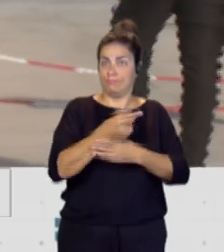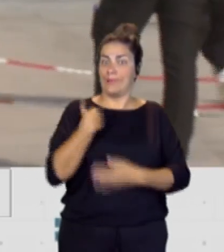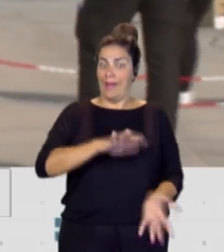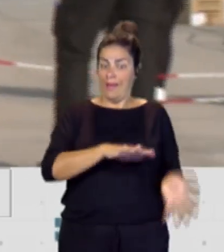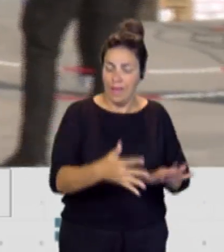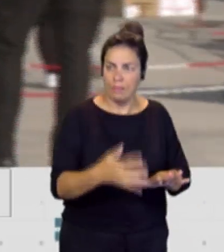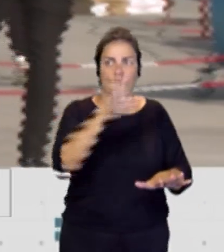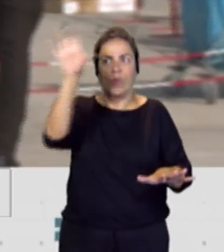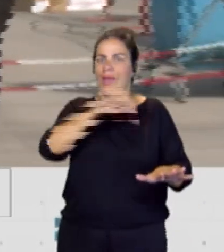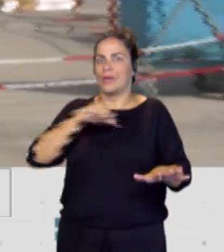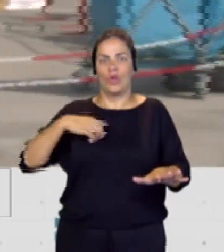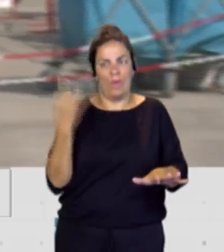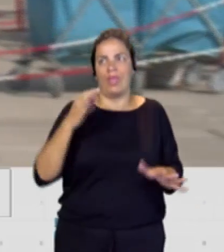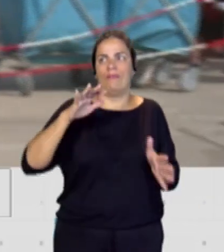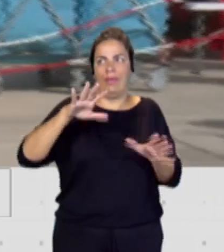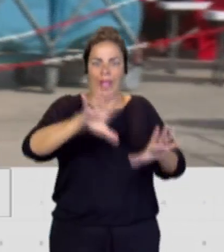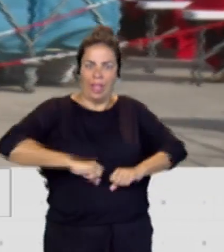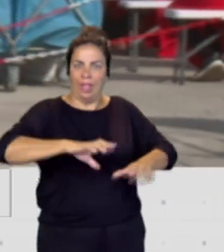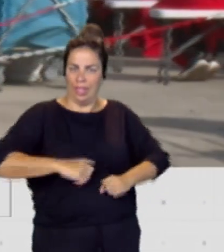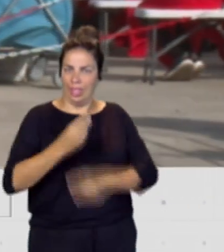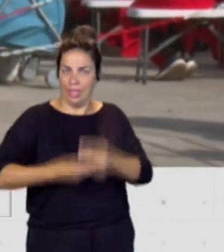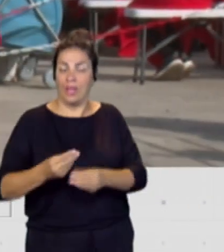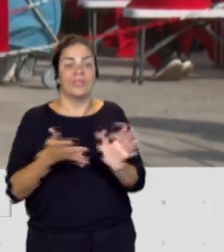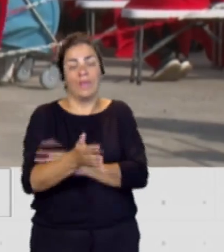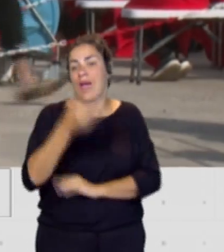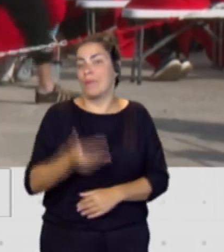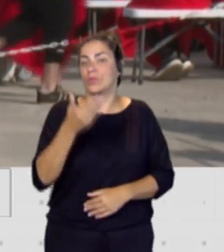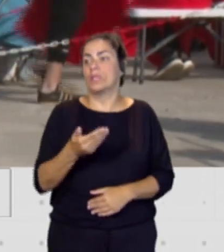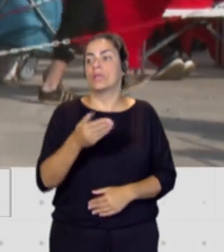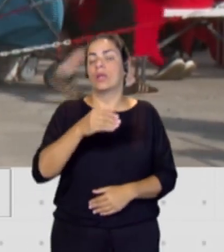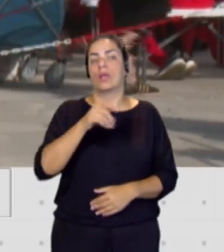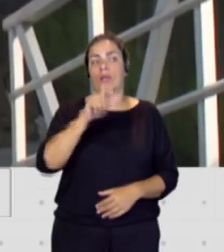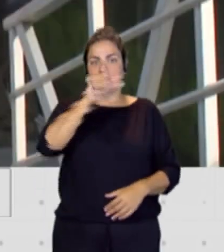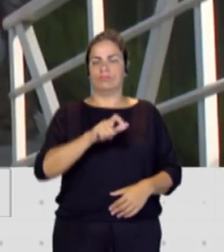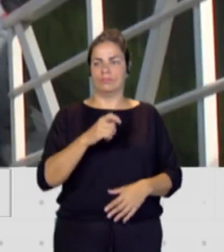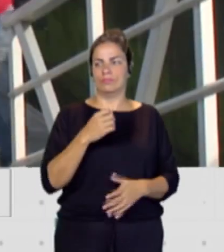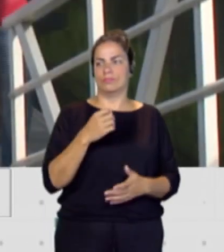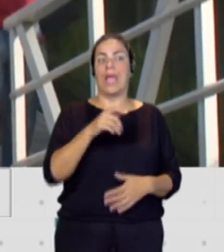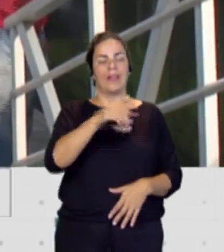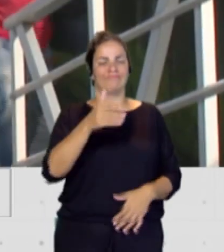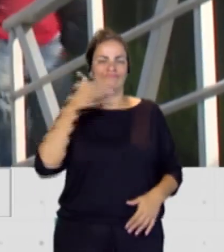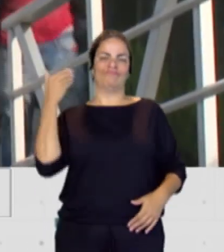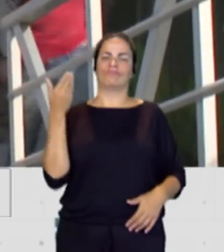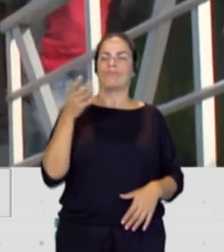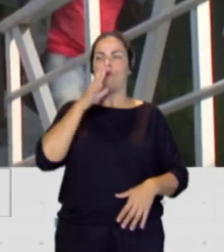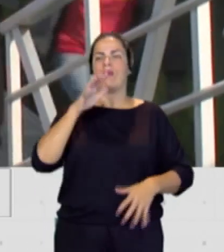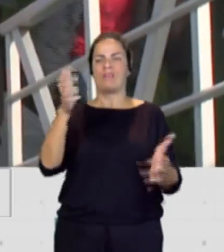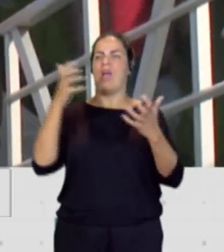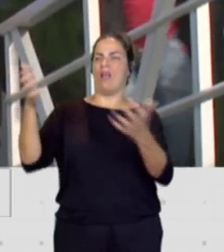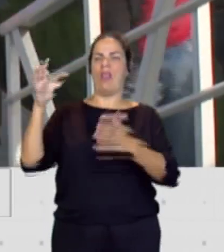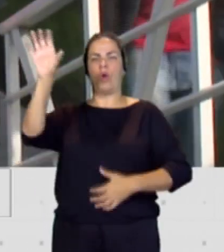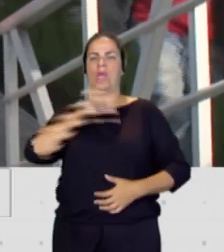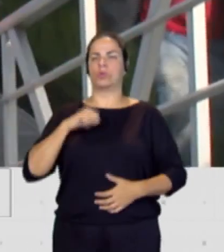es imprescindible que quien tiene ese poder territorial del que presume permanentemente se moje